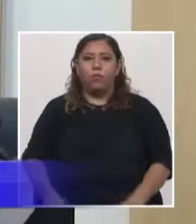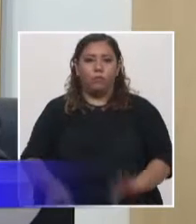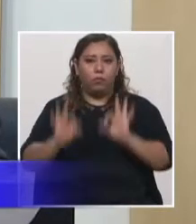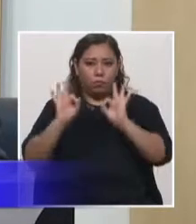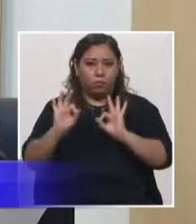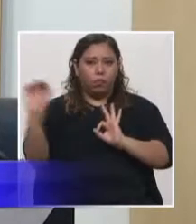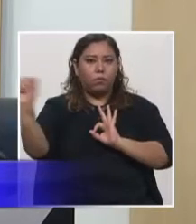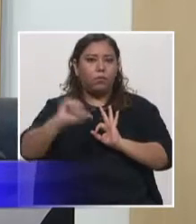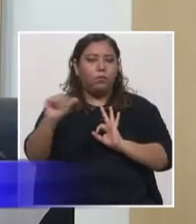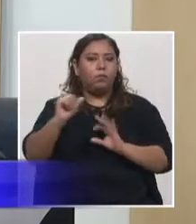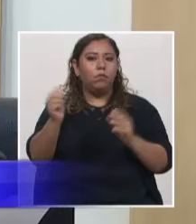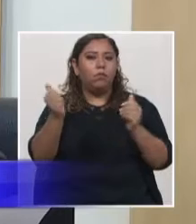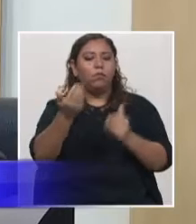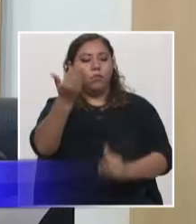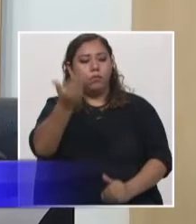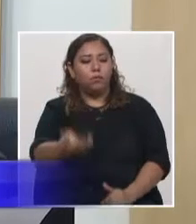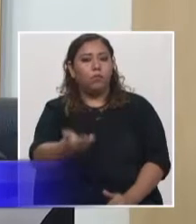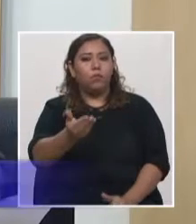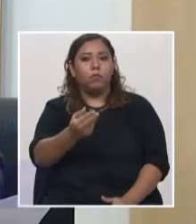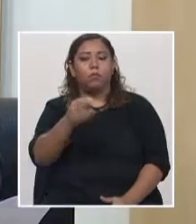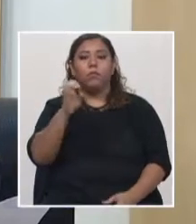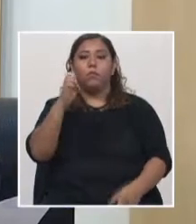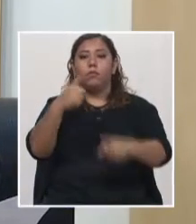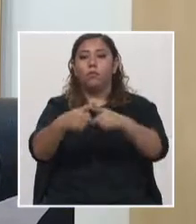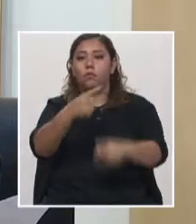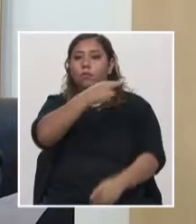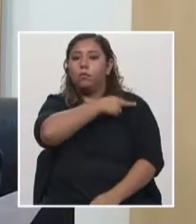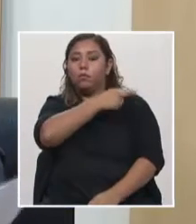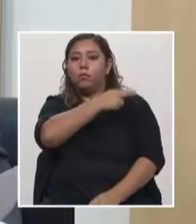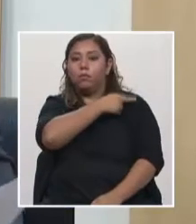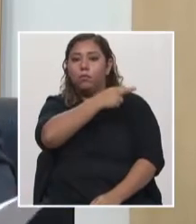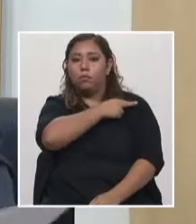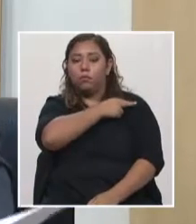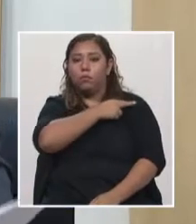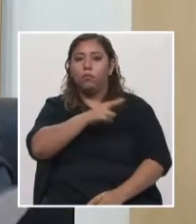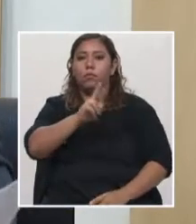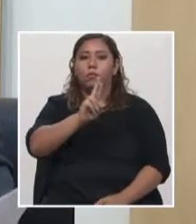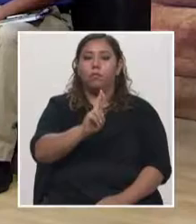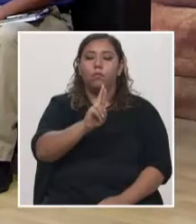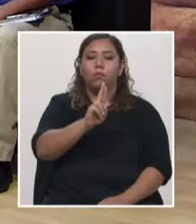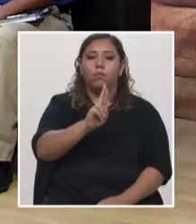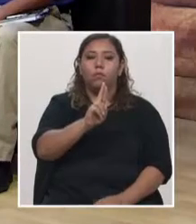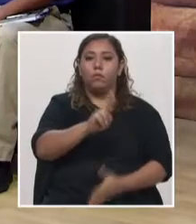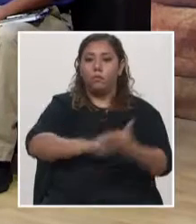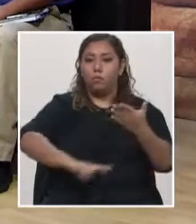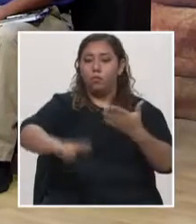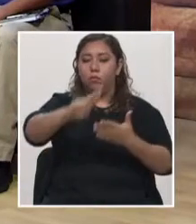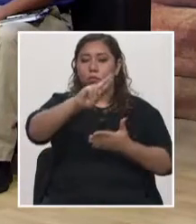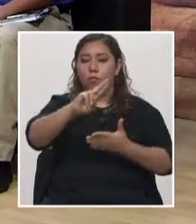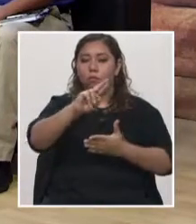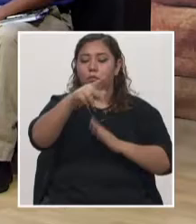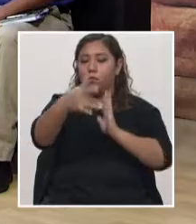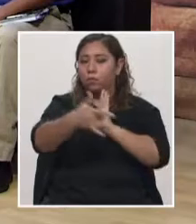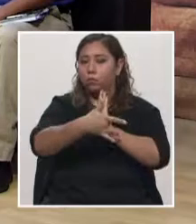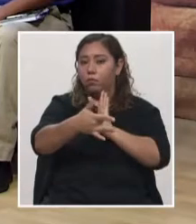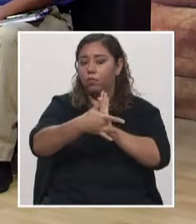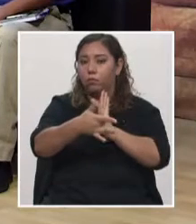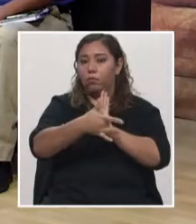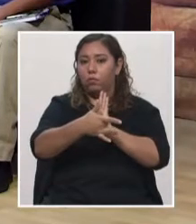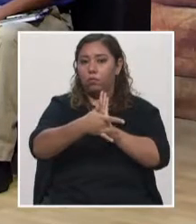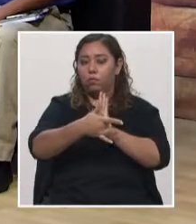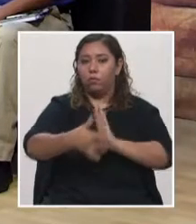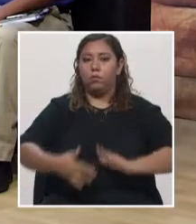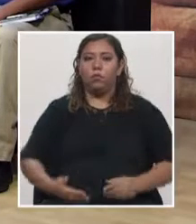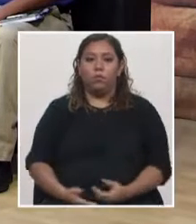Rina Enamorado, vicerectora de la Universidad Politécnica. Un gusto, un placer, ingeniera. ¿Cómo ha estado? Bienvenida al Foro de Televisión